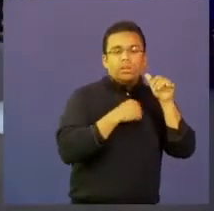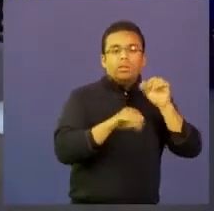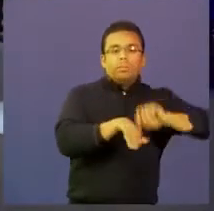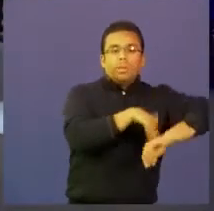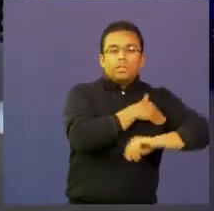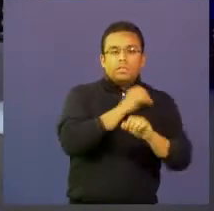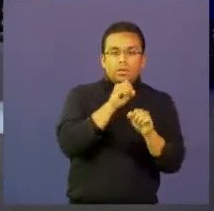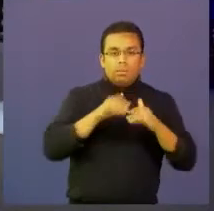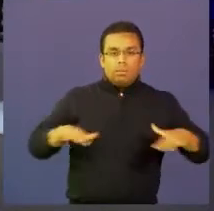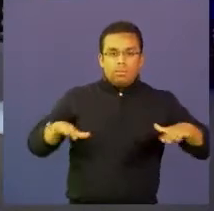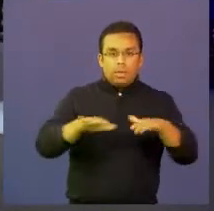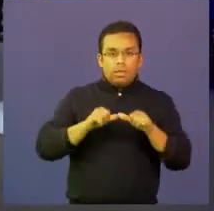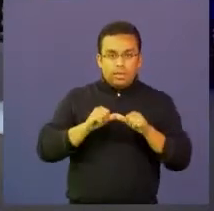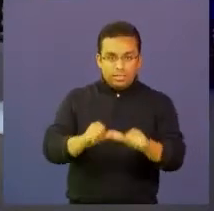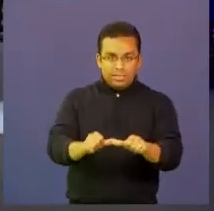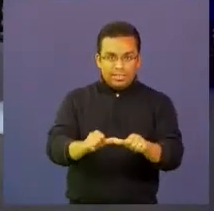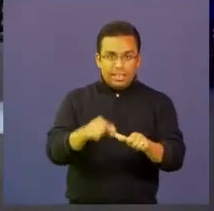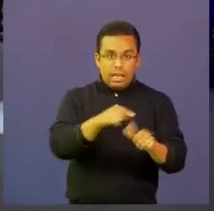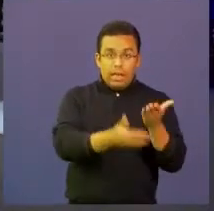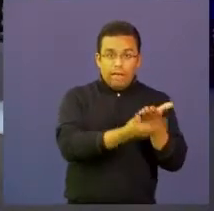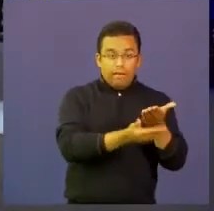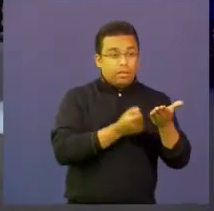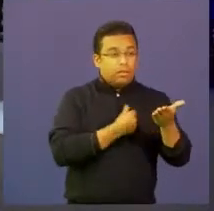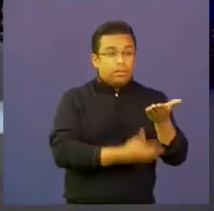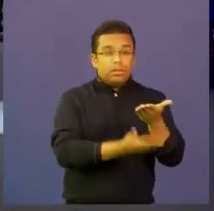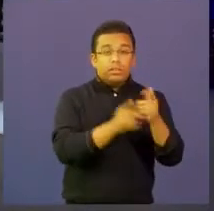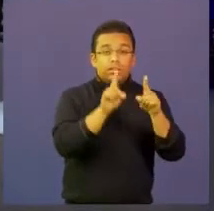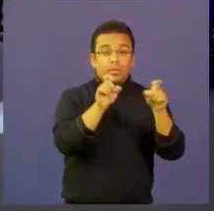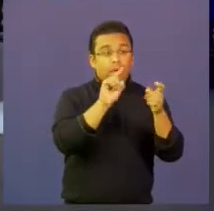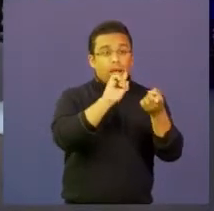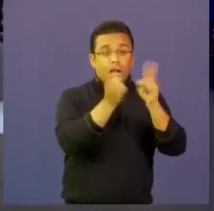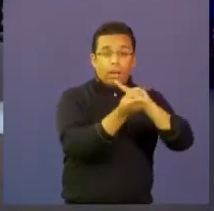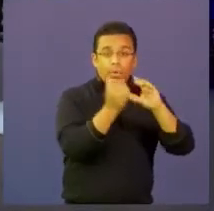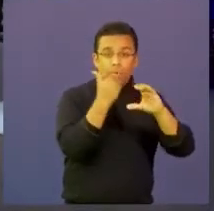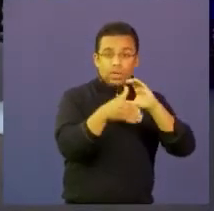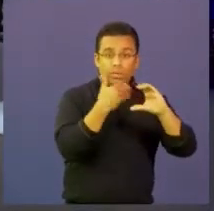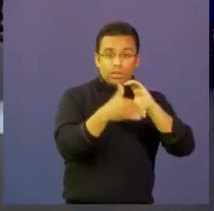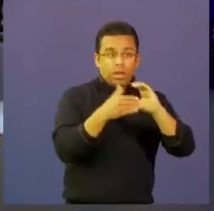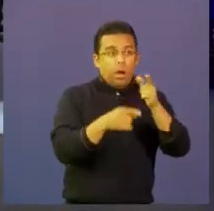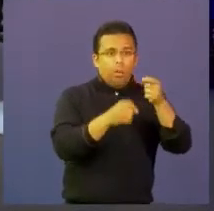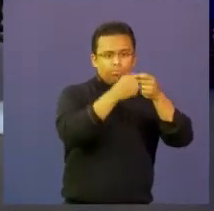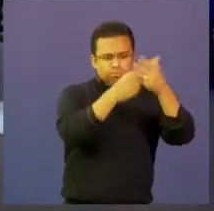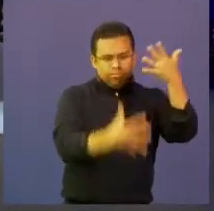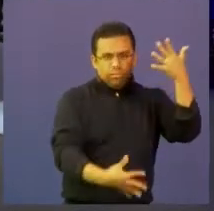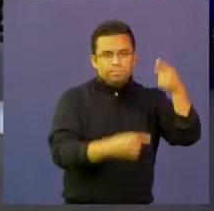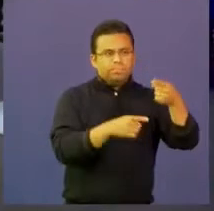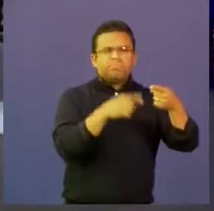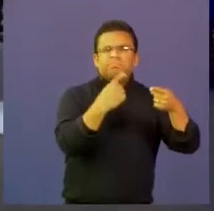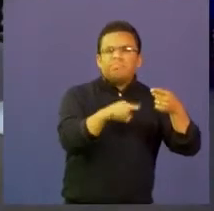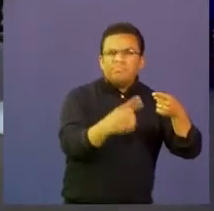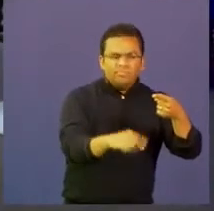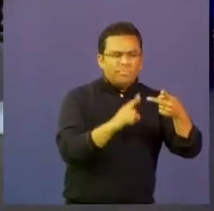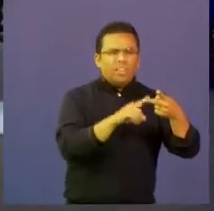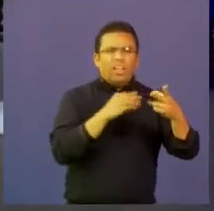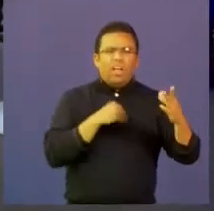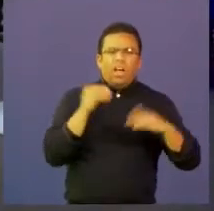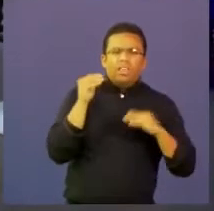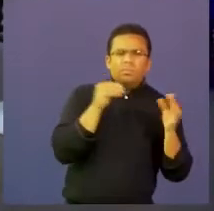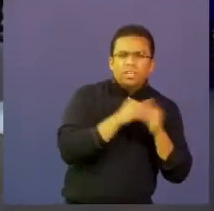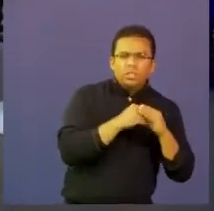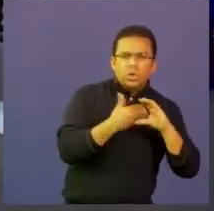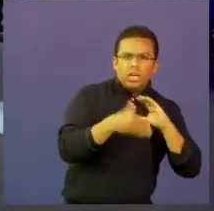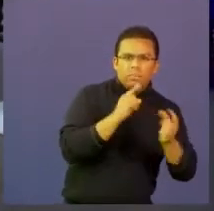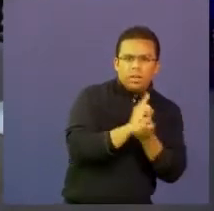Desarrollo Sostenible, en listas de reproducción, cambio climático y ahí encontramos todos los videos qué es cambio climático, qué es adaptación al cambio